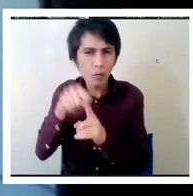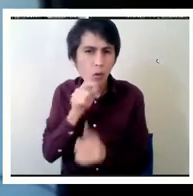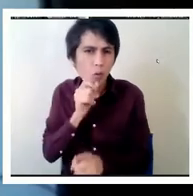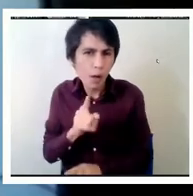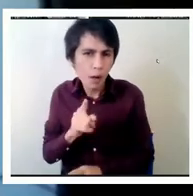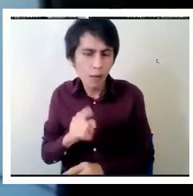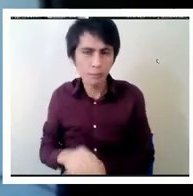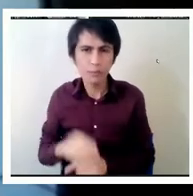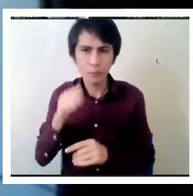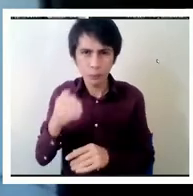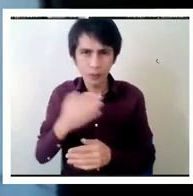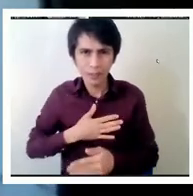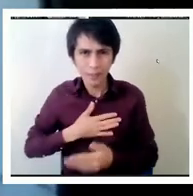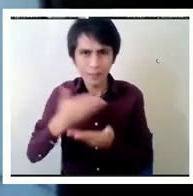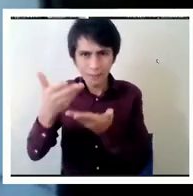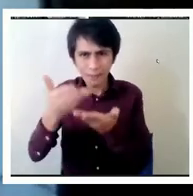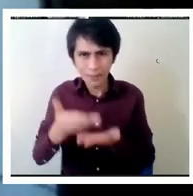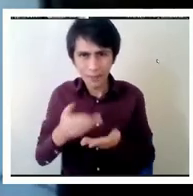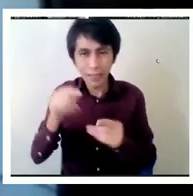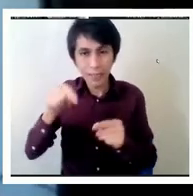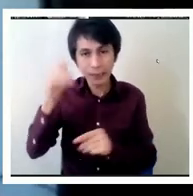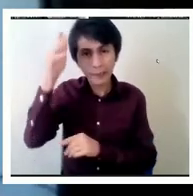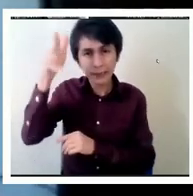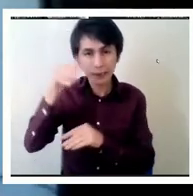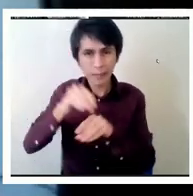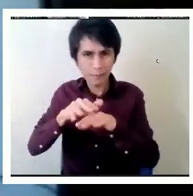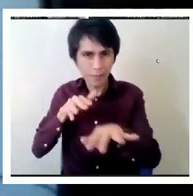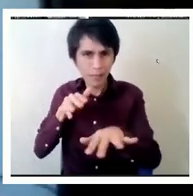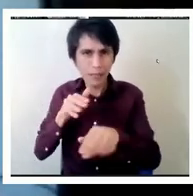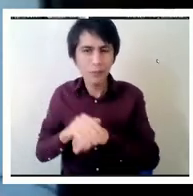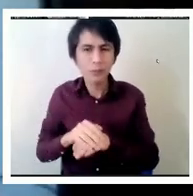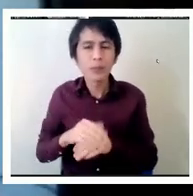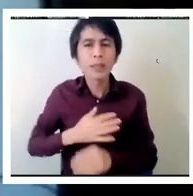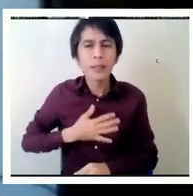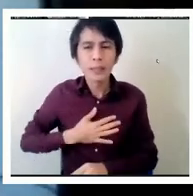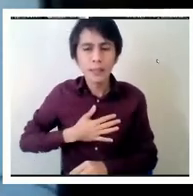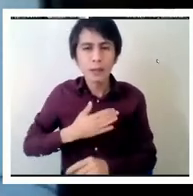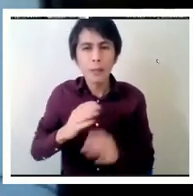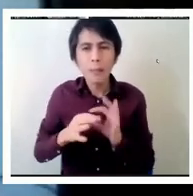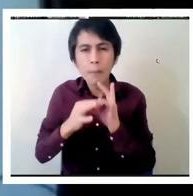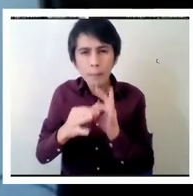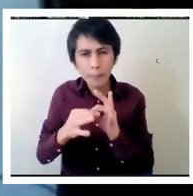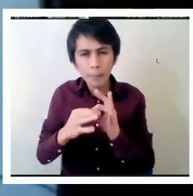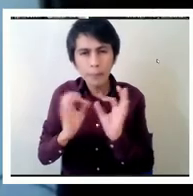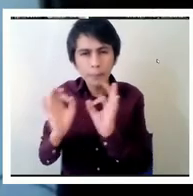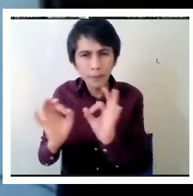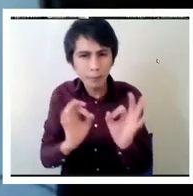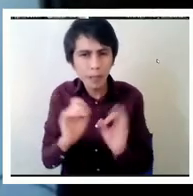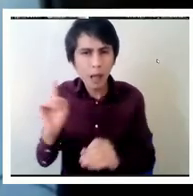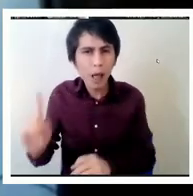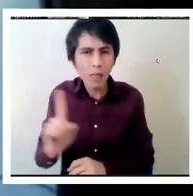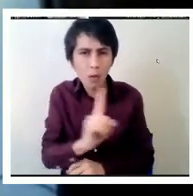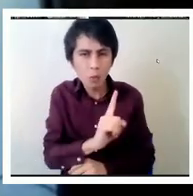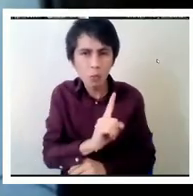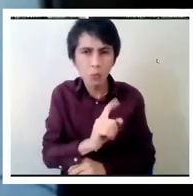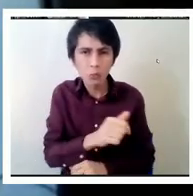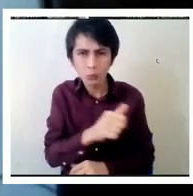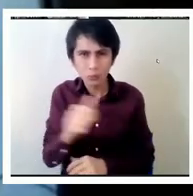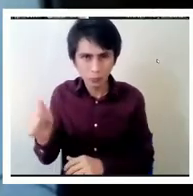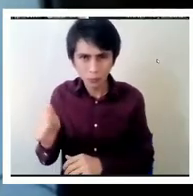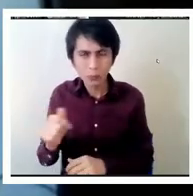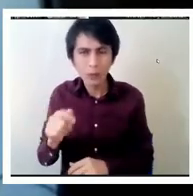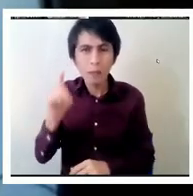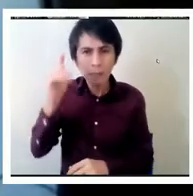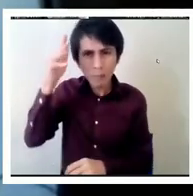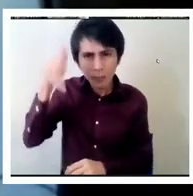quiero invitarlos a participar de este seminario y quiero agradecer especialmente a cada una y al panelista